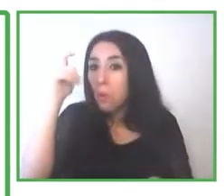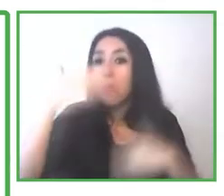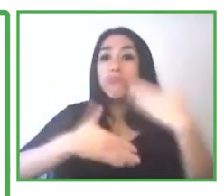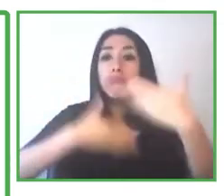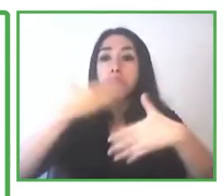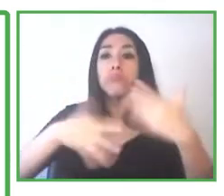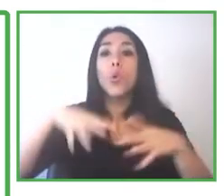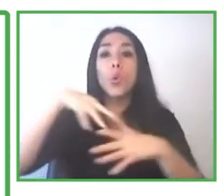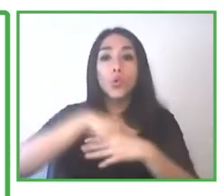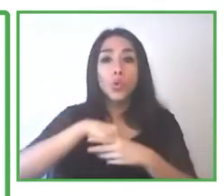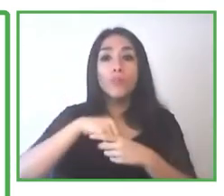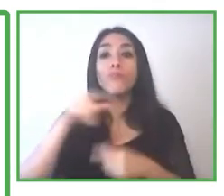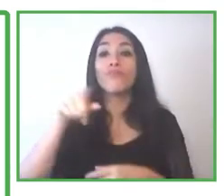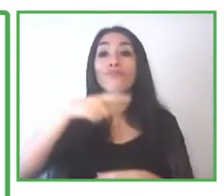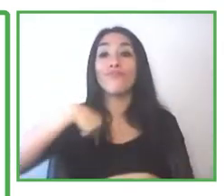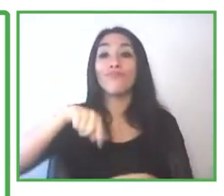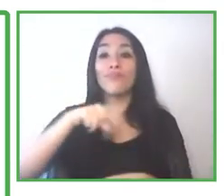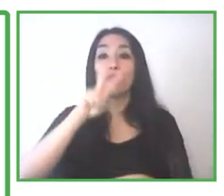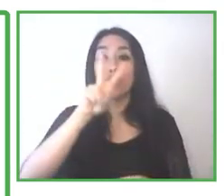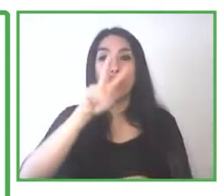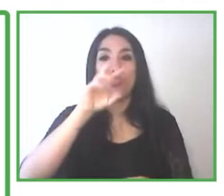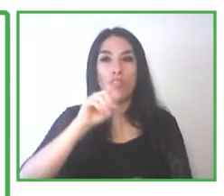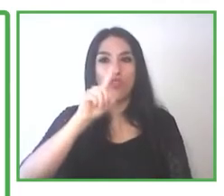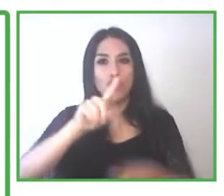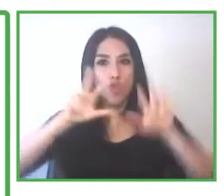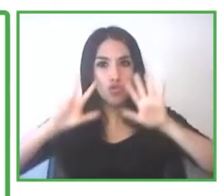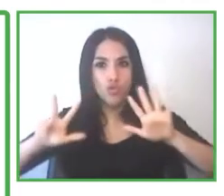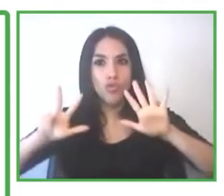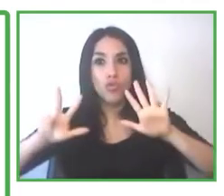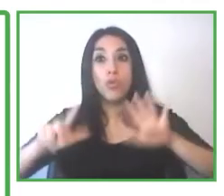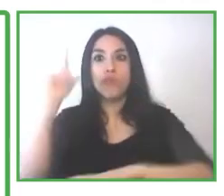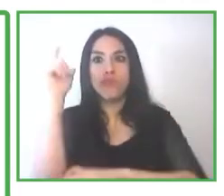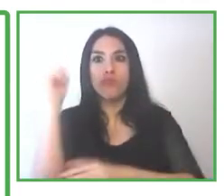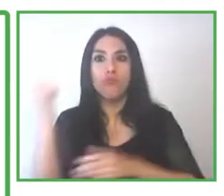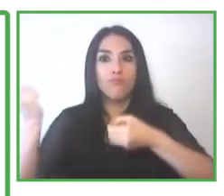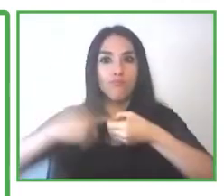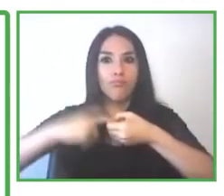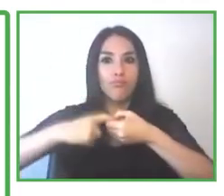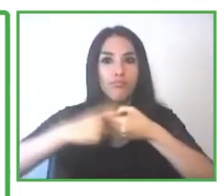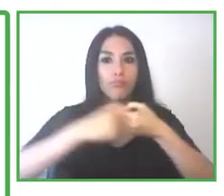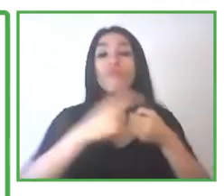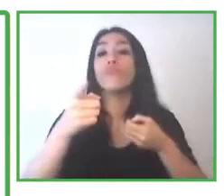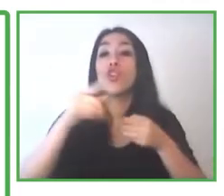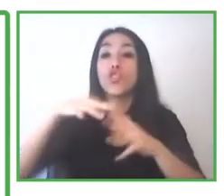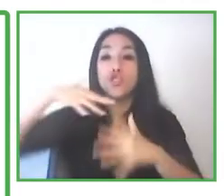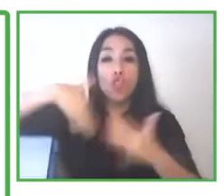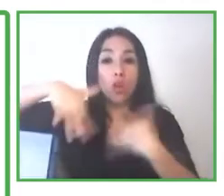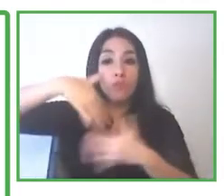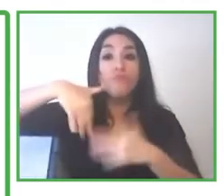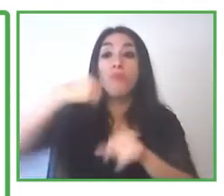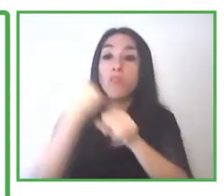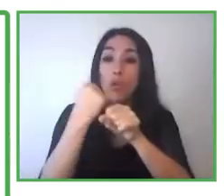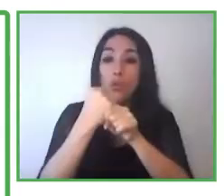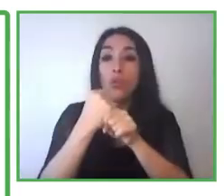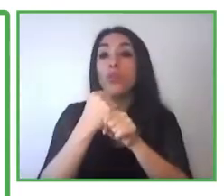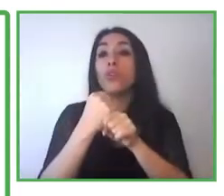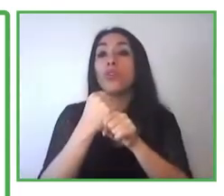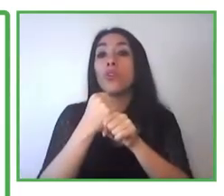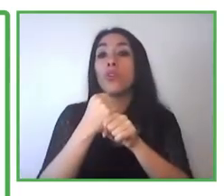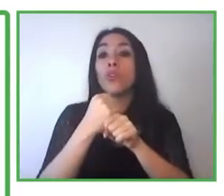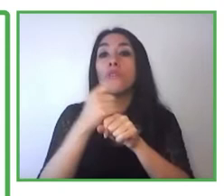formalmente al programa como socios y traer una perspectiva hispano-parlante al programa Impact Transfer.